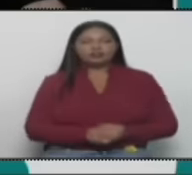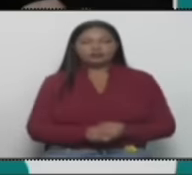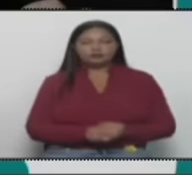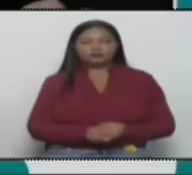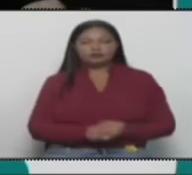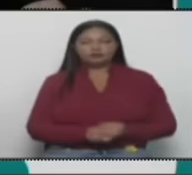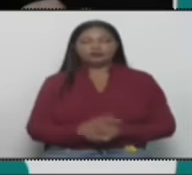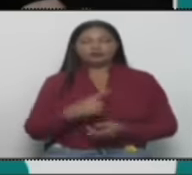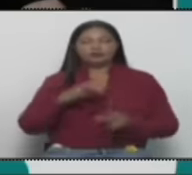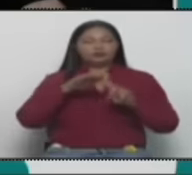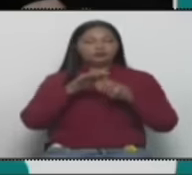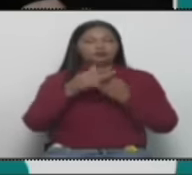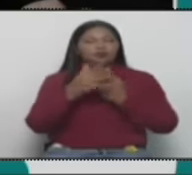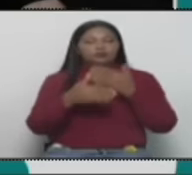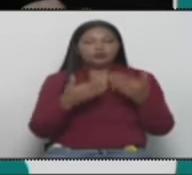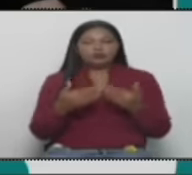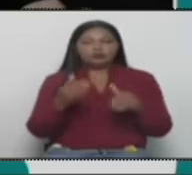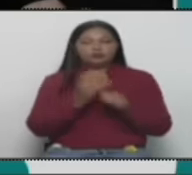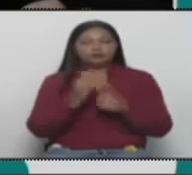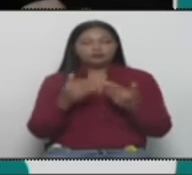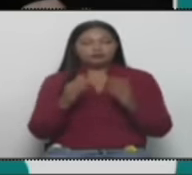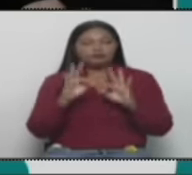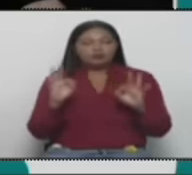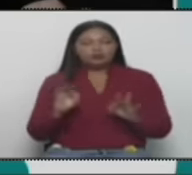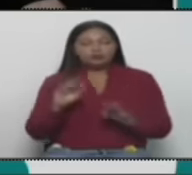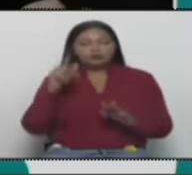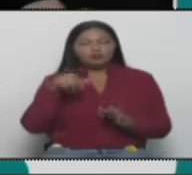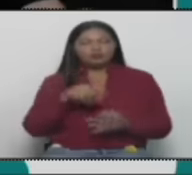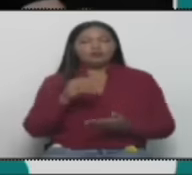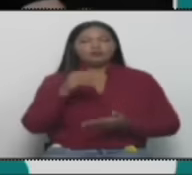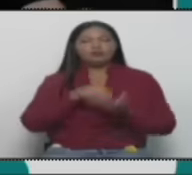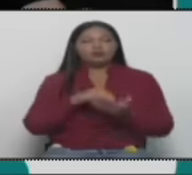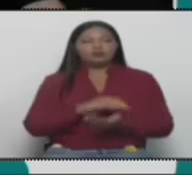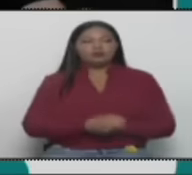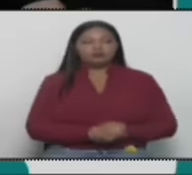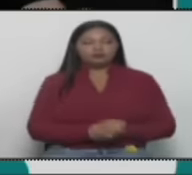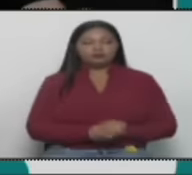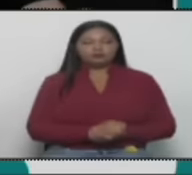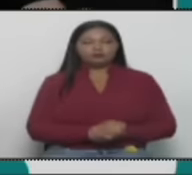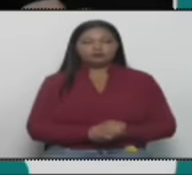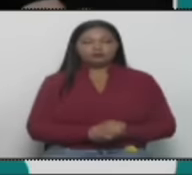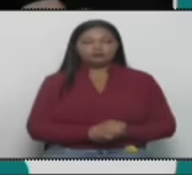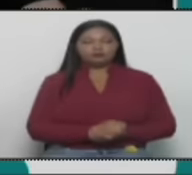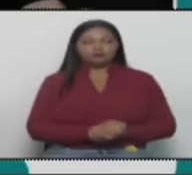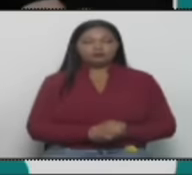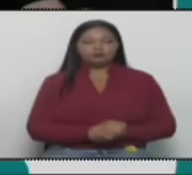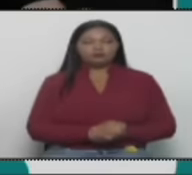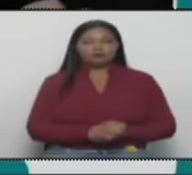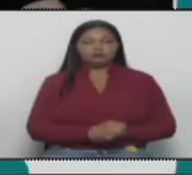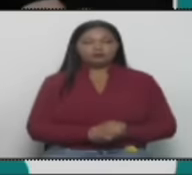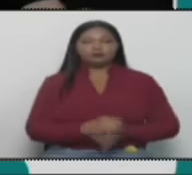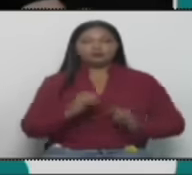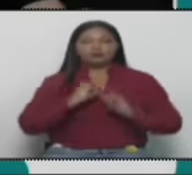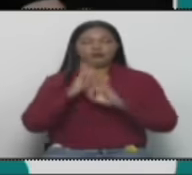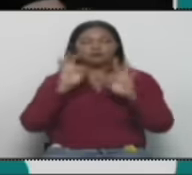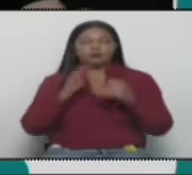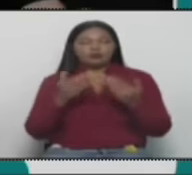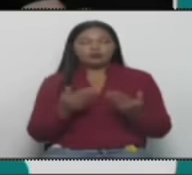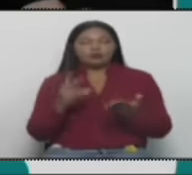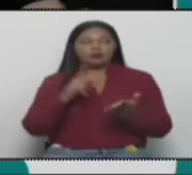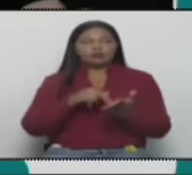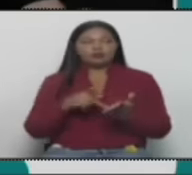situación jurídico-subjetiva infringida o menoscabada. De tal manera que el presidente